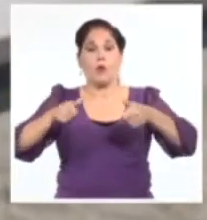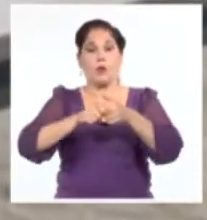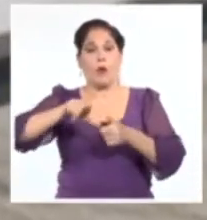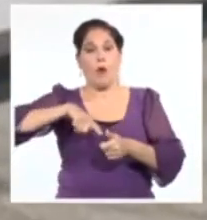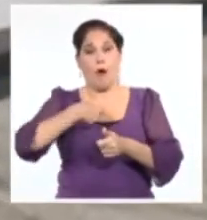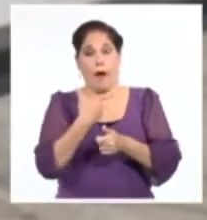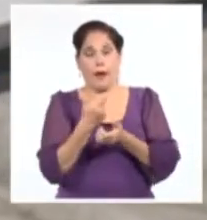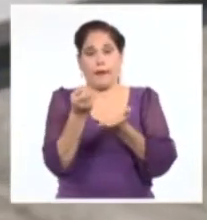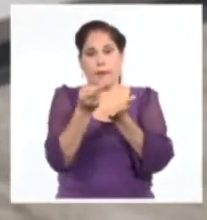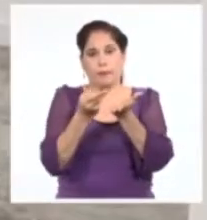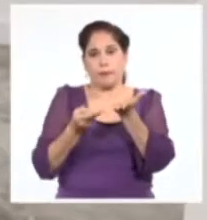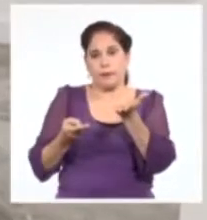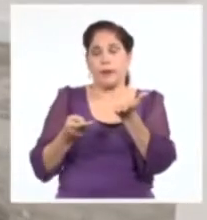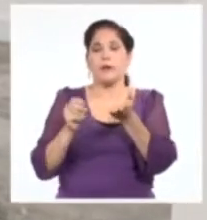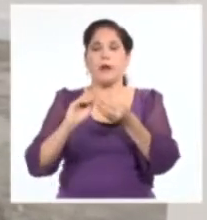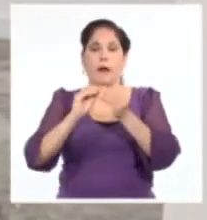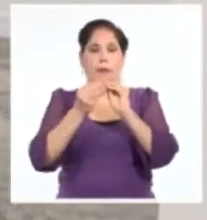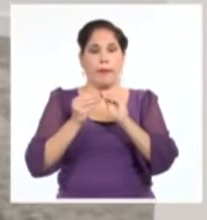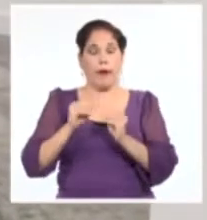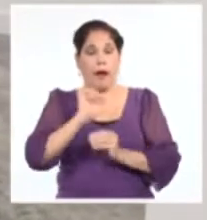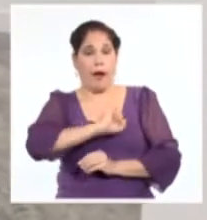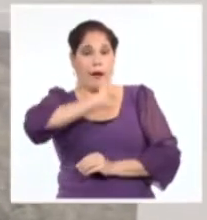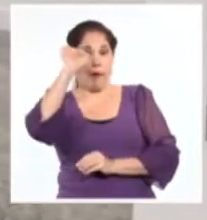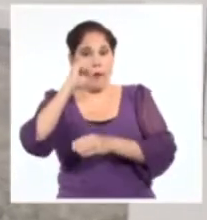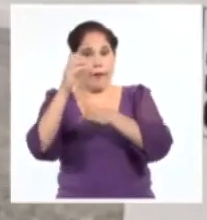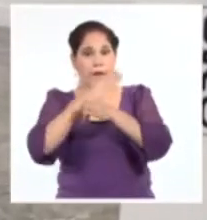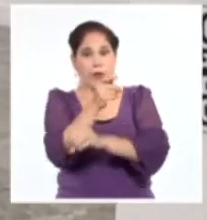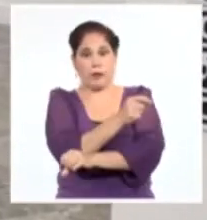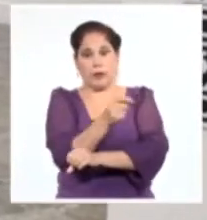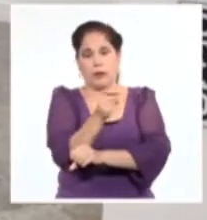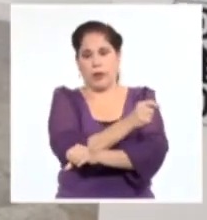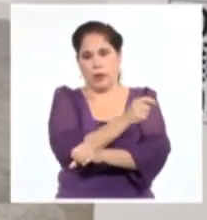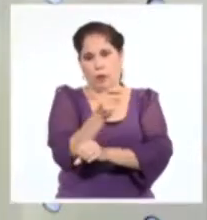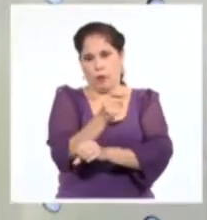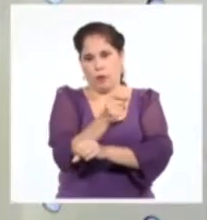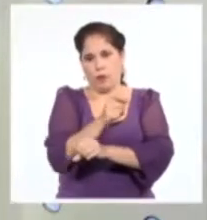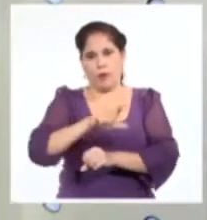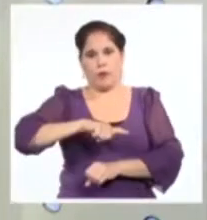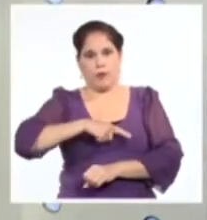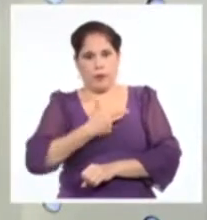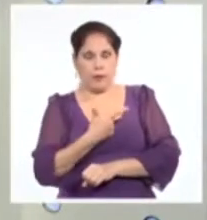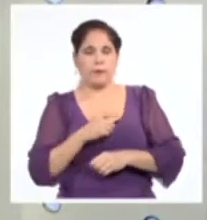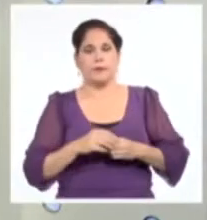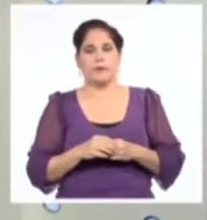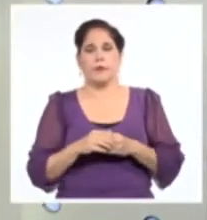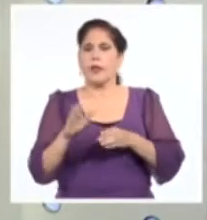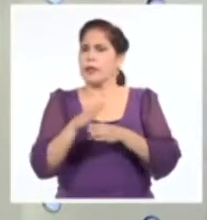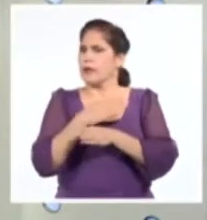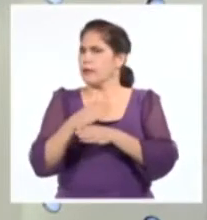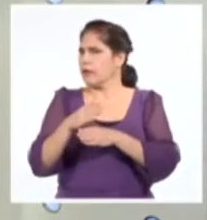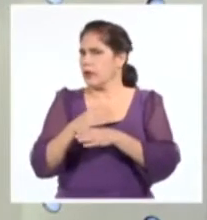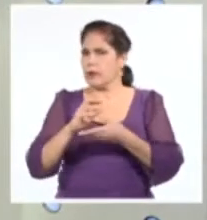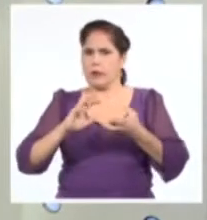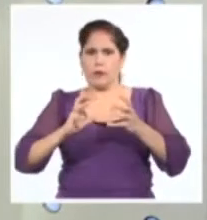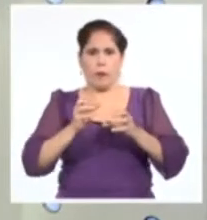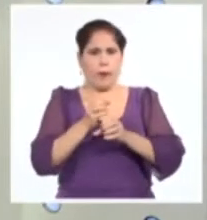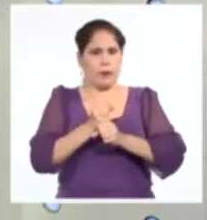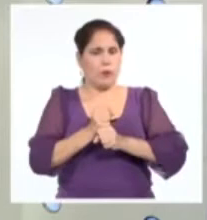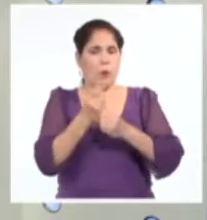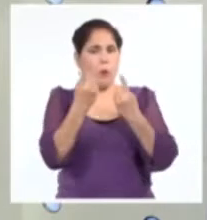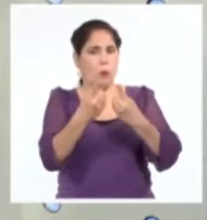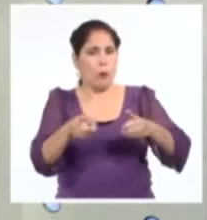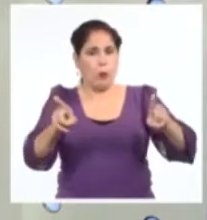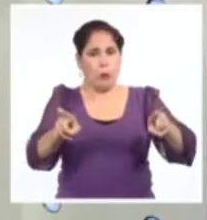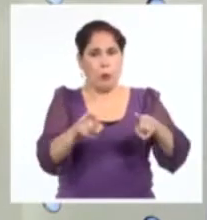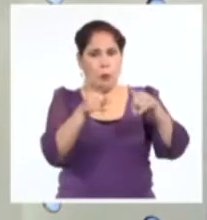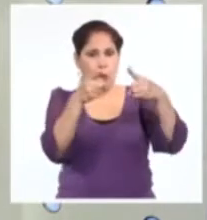Plásticas, creadas por artistas graduados en diferentes cursos de la enseñanza artística. Diversas expresiones del patrimonio musical a través